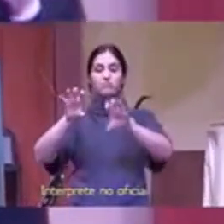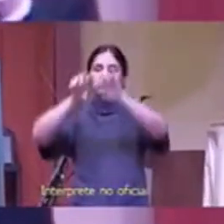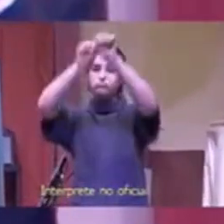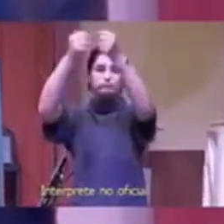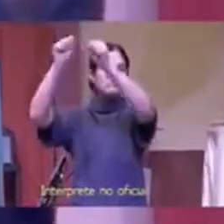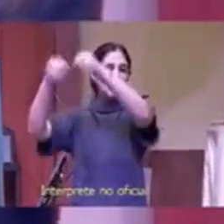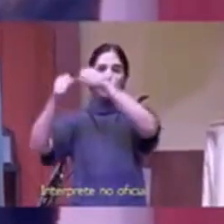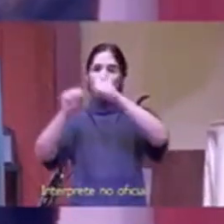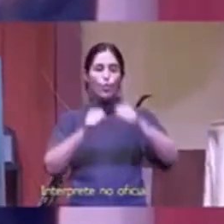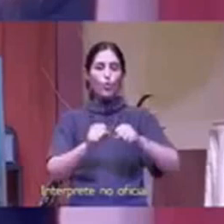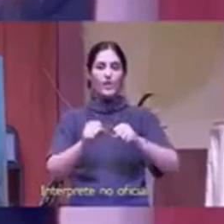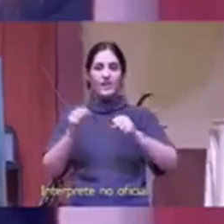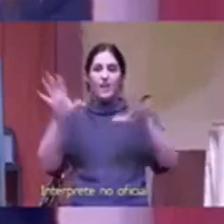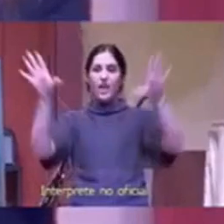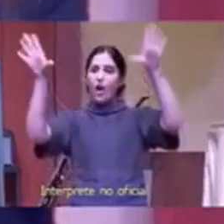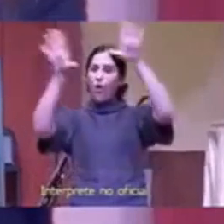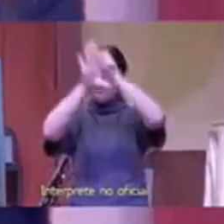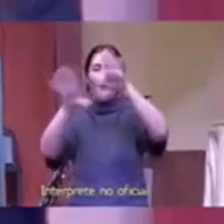los silos